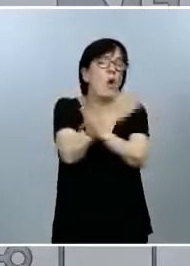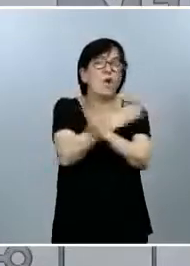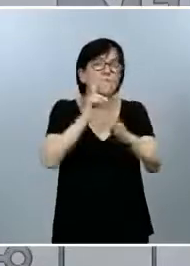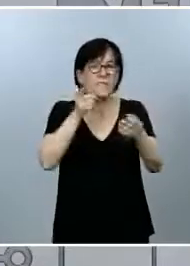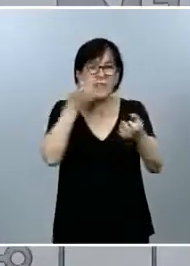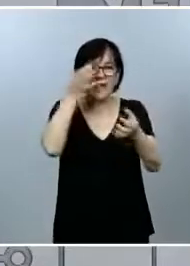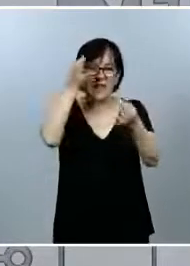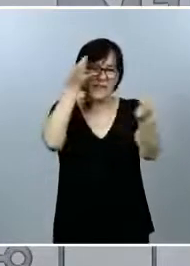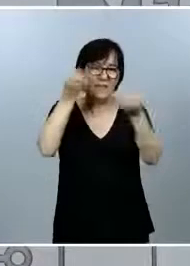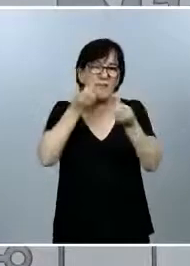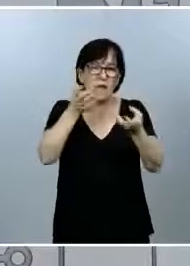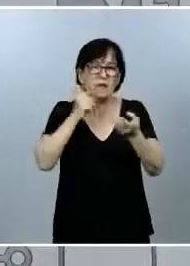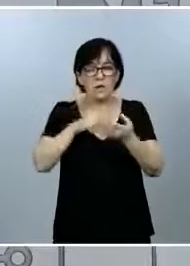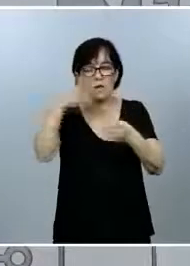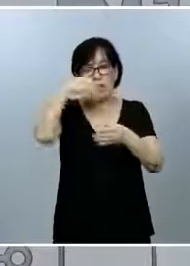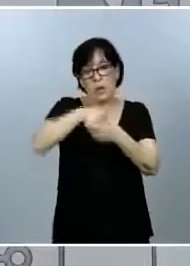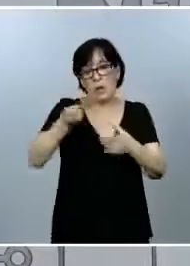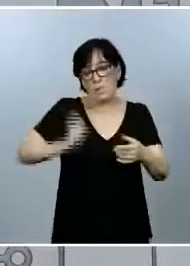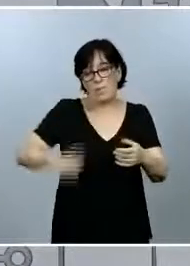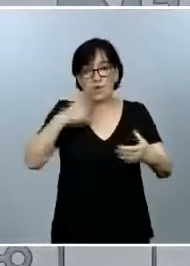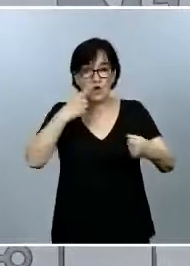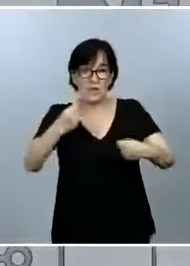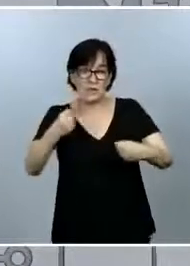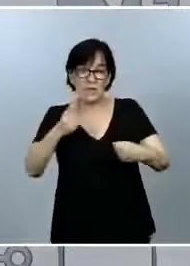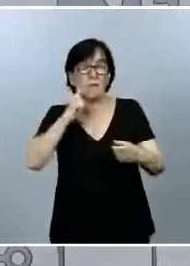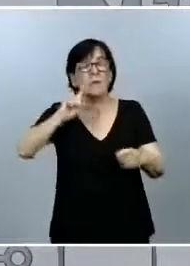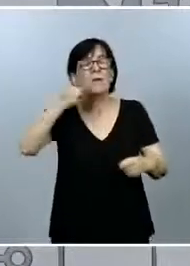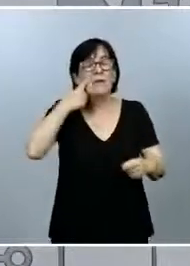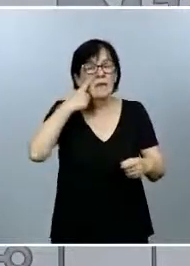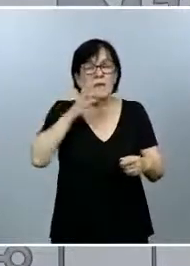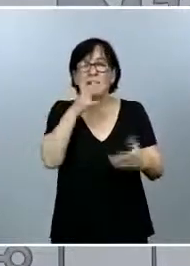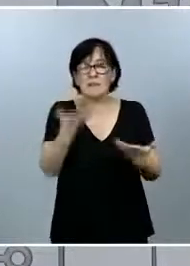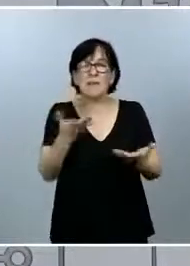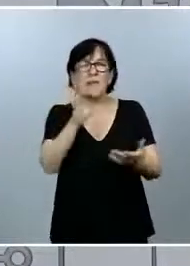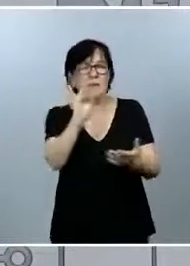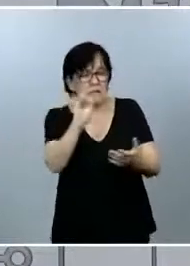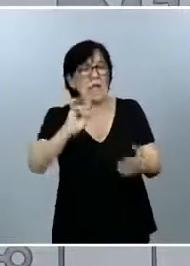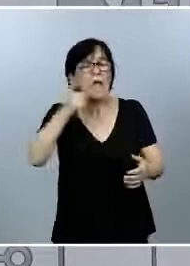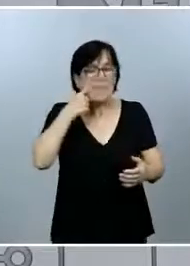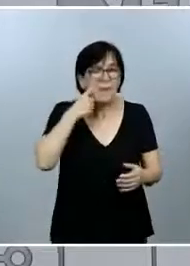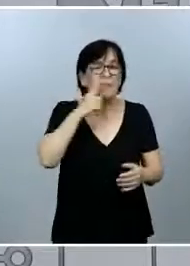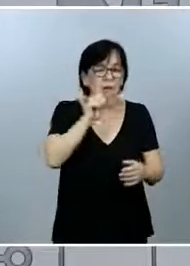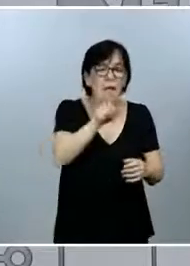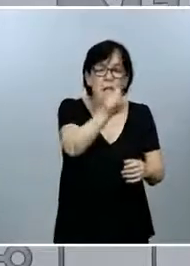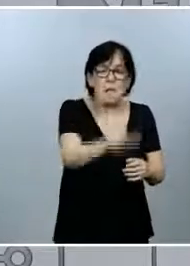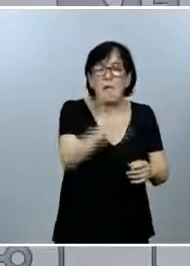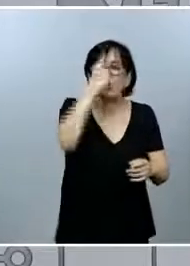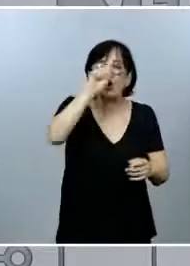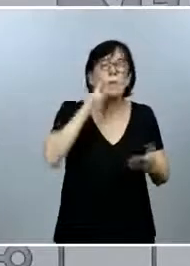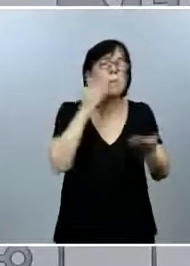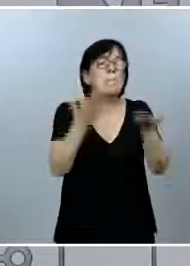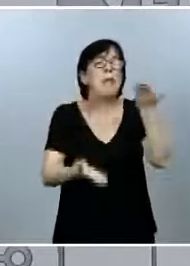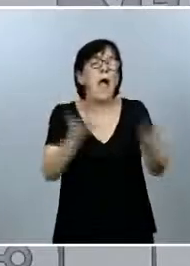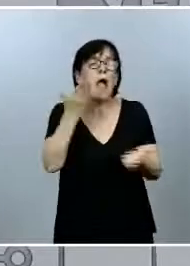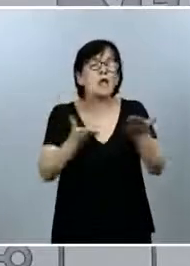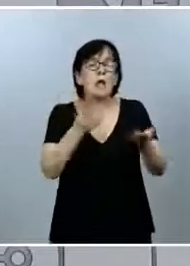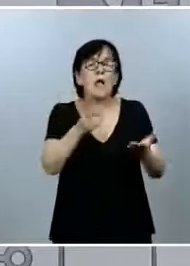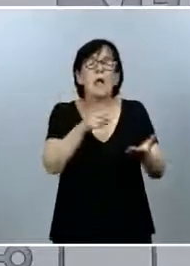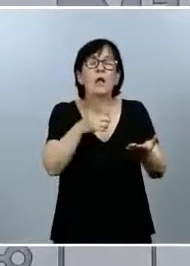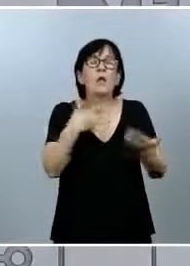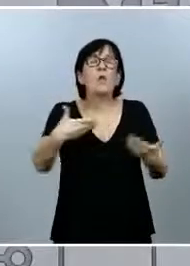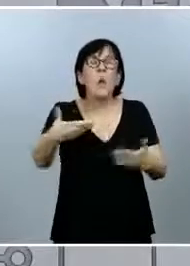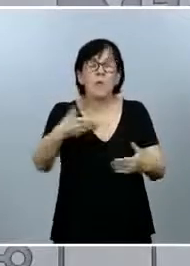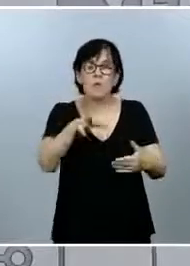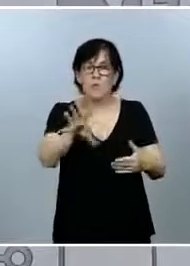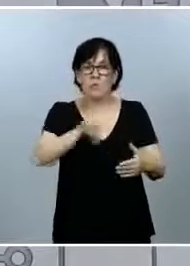figuran entre los profesionales sanitarios identificados, sí como identificados, pero no es fácil valorar su momento de infección. Y